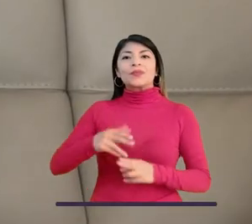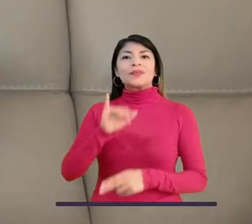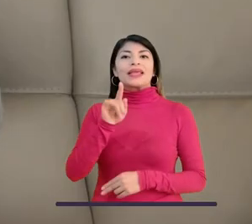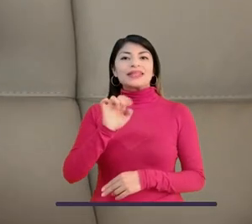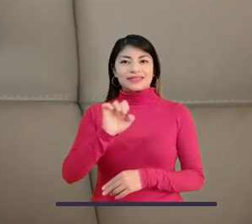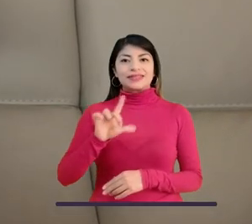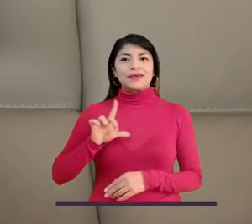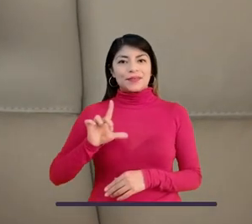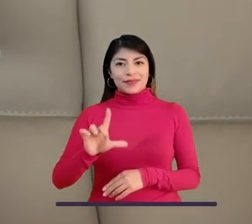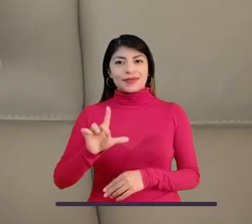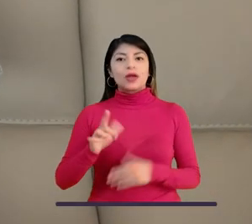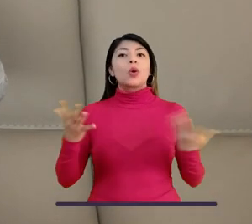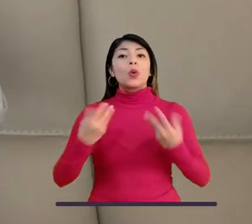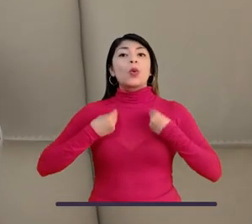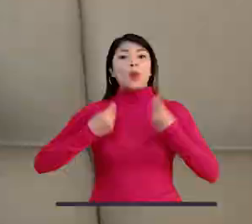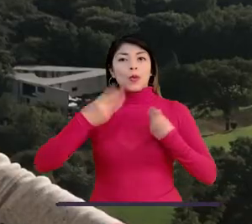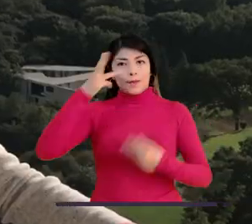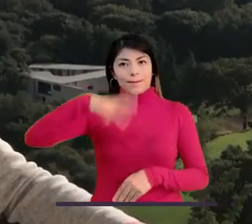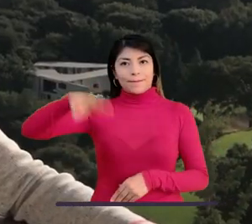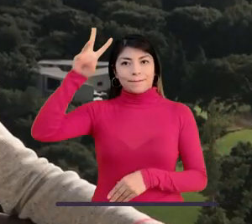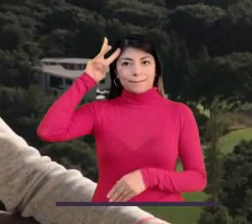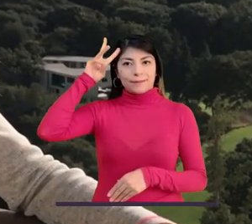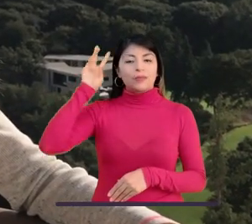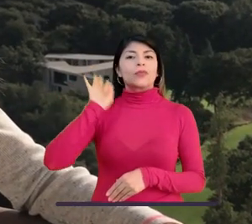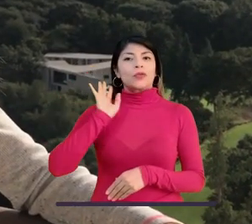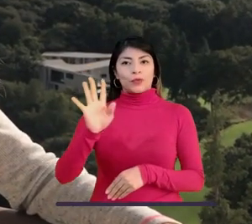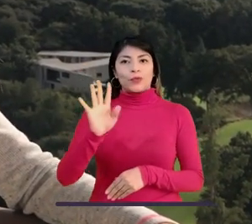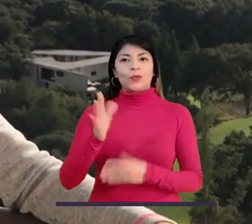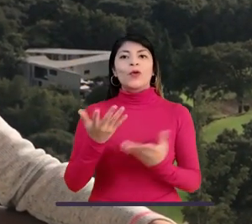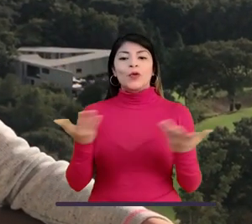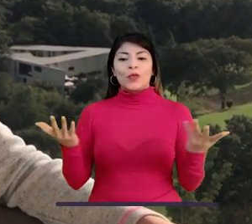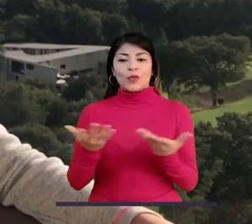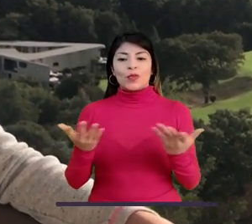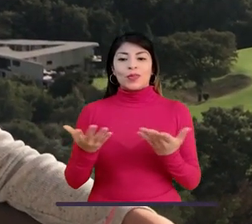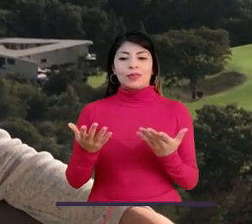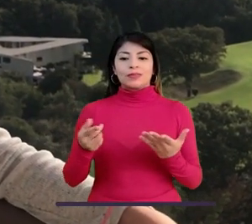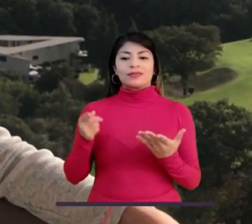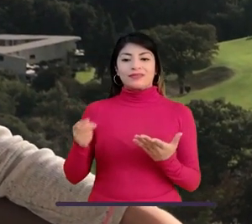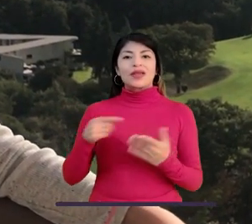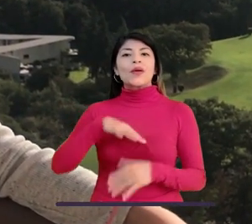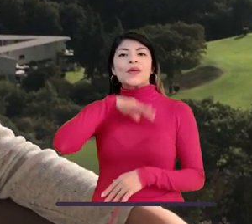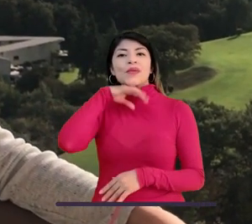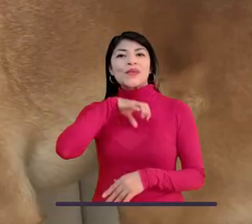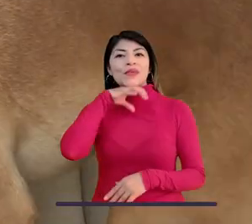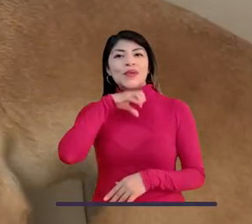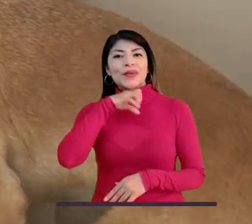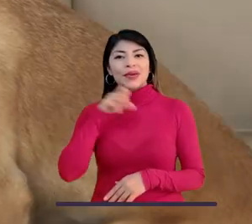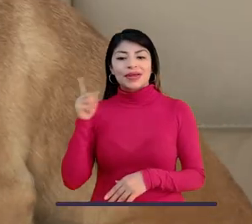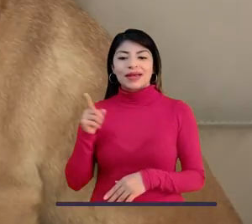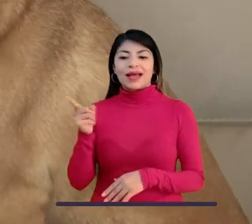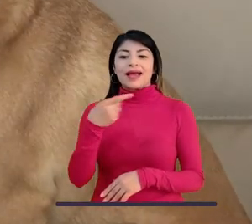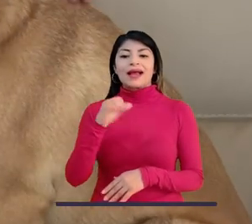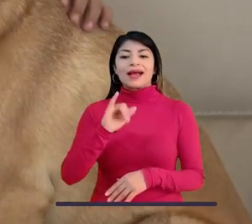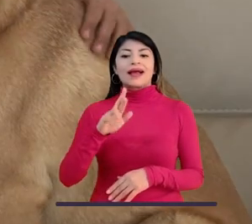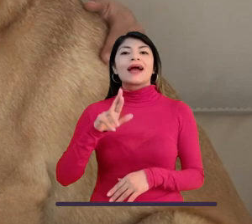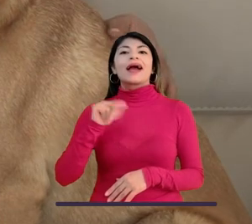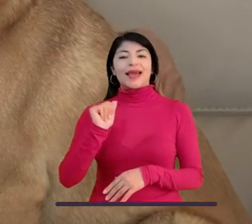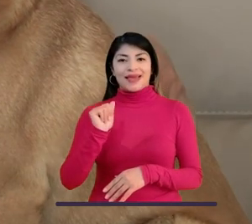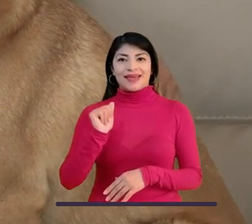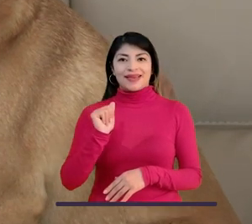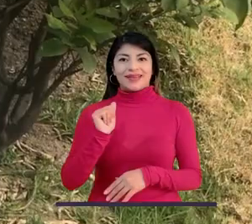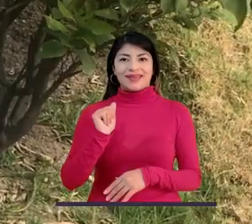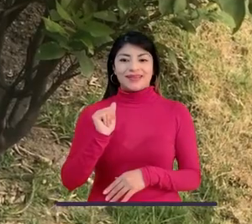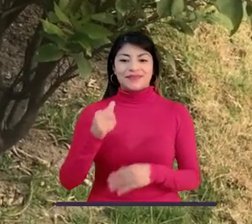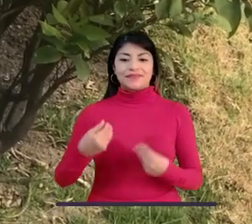Hola, mi nombre es Isabel. Vivo en la Ciudad de México, en las afueras. Tengo una perrita que se